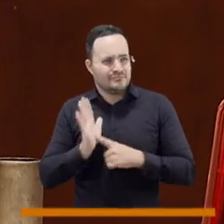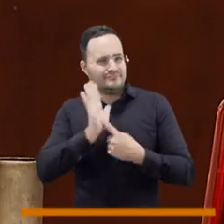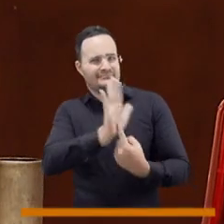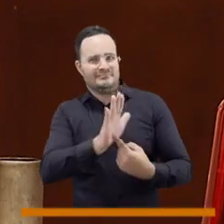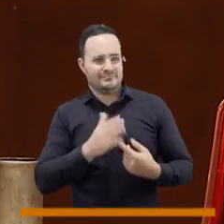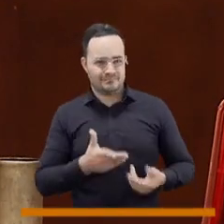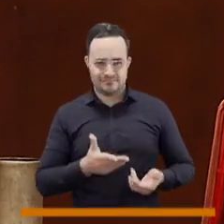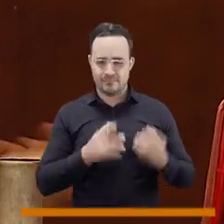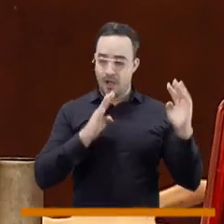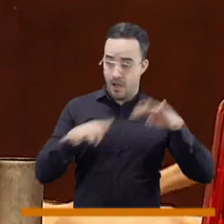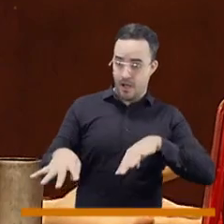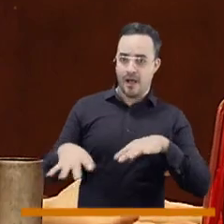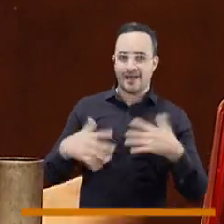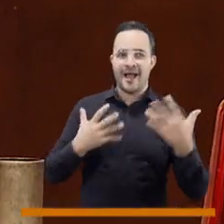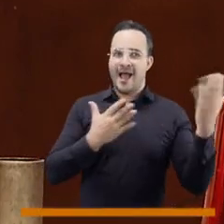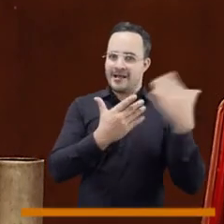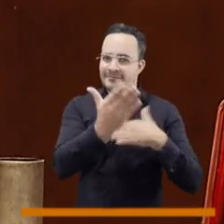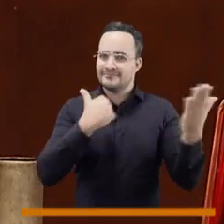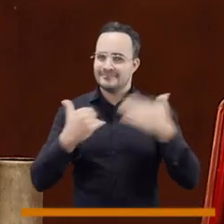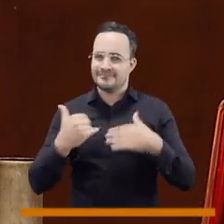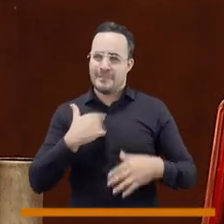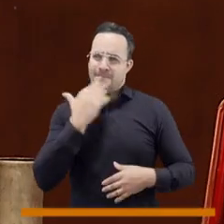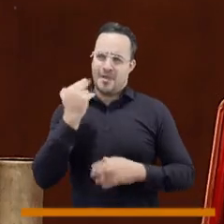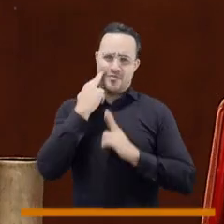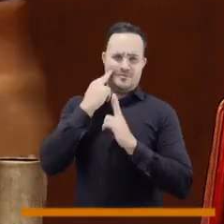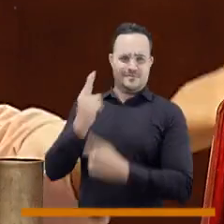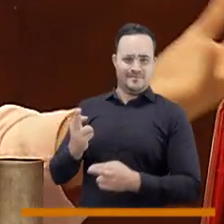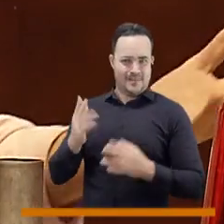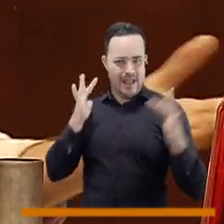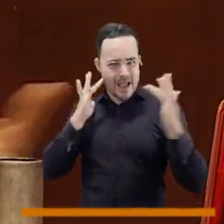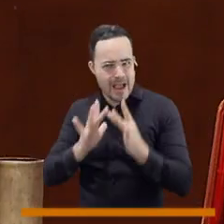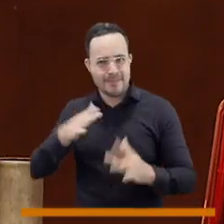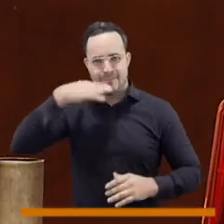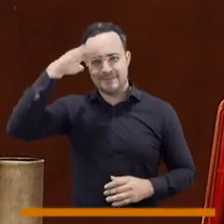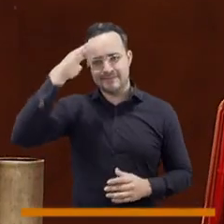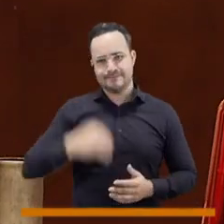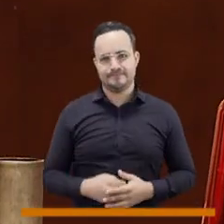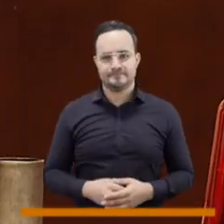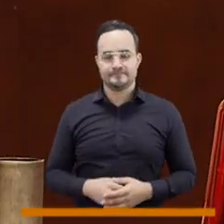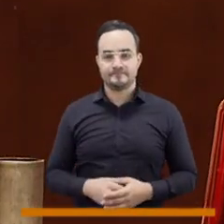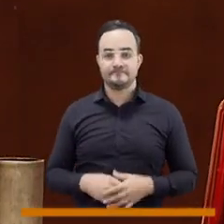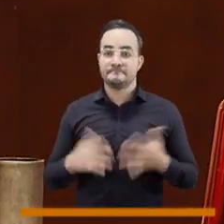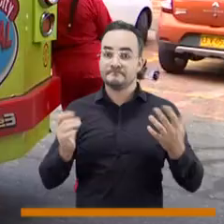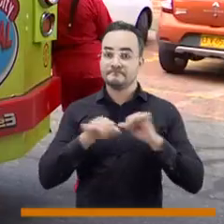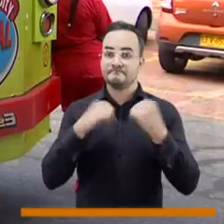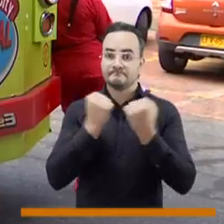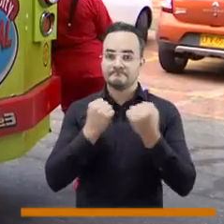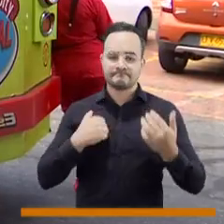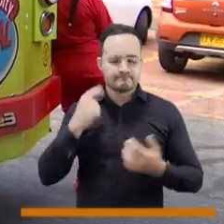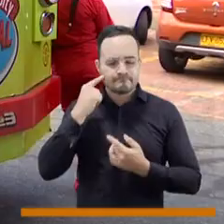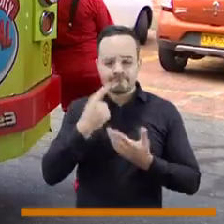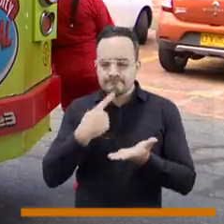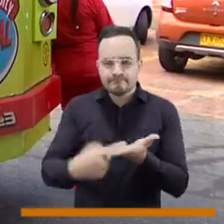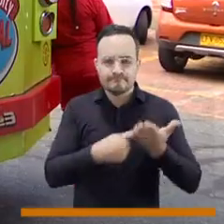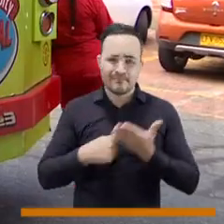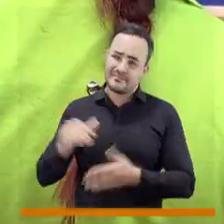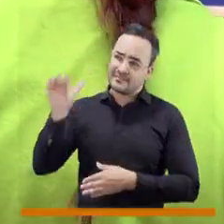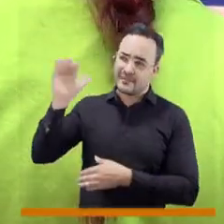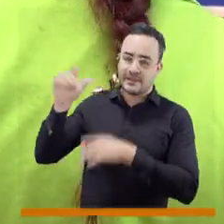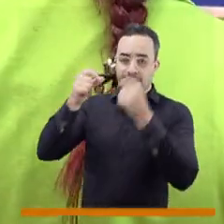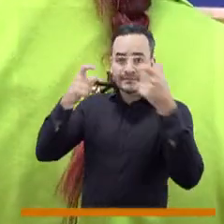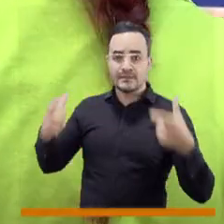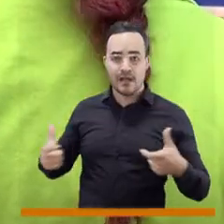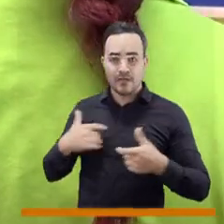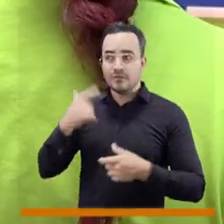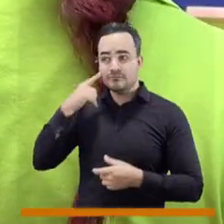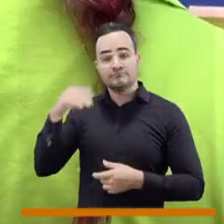mostrarle al mundo. Eso es por lo que yo quisiera que reconocieran a Medellín. Desde la corporación se pide